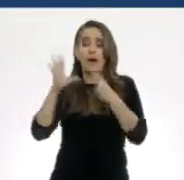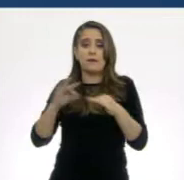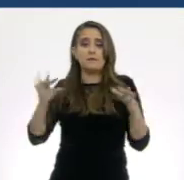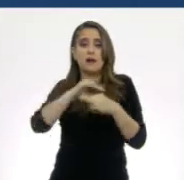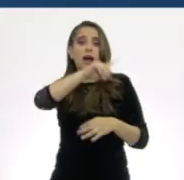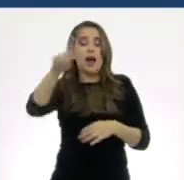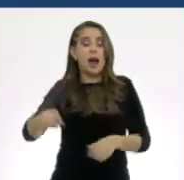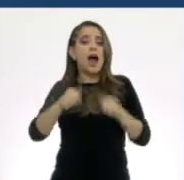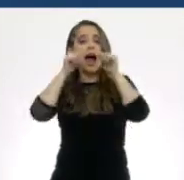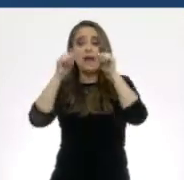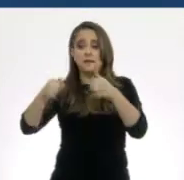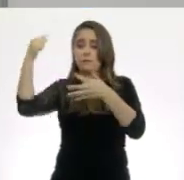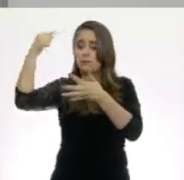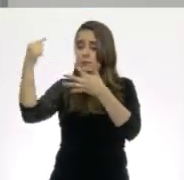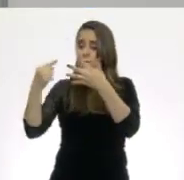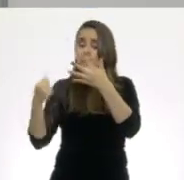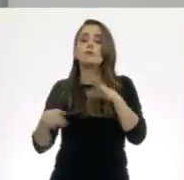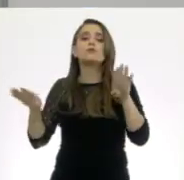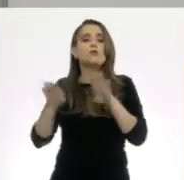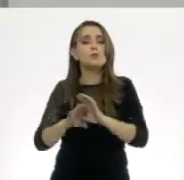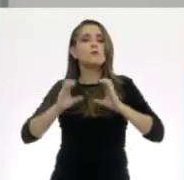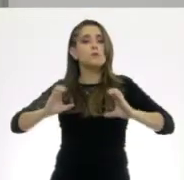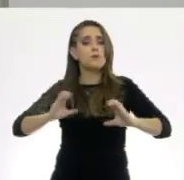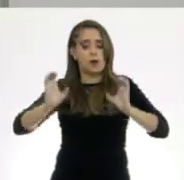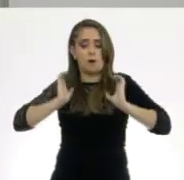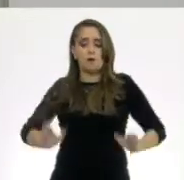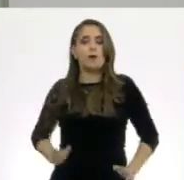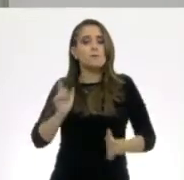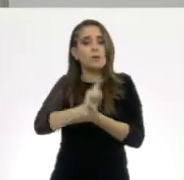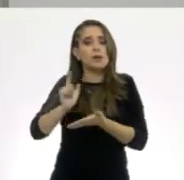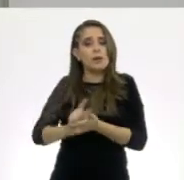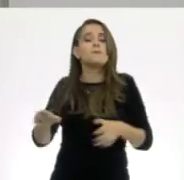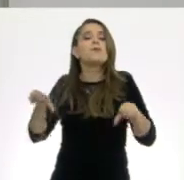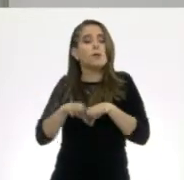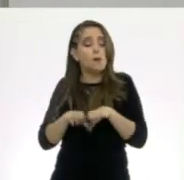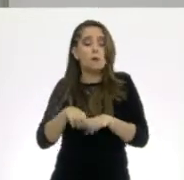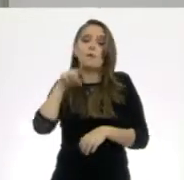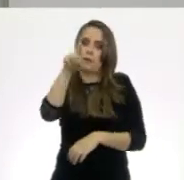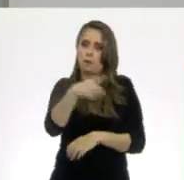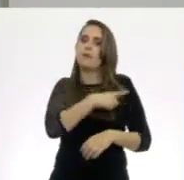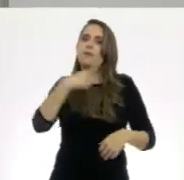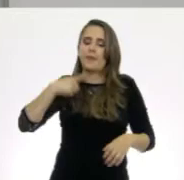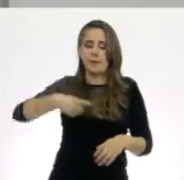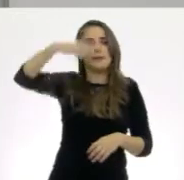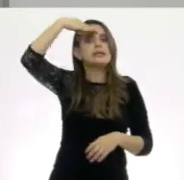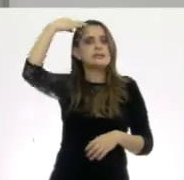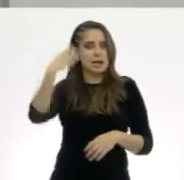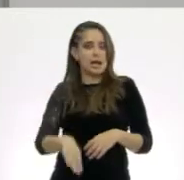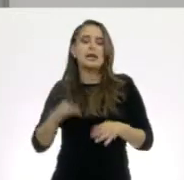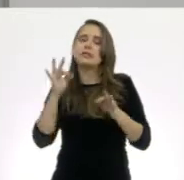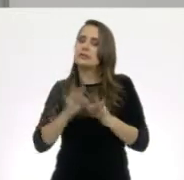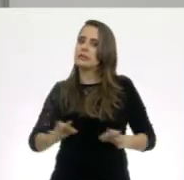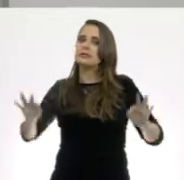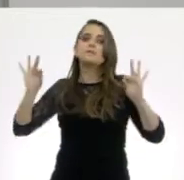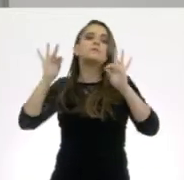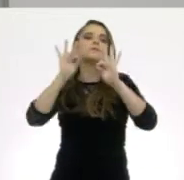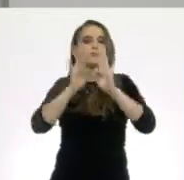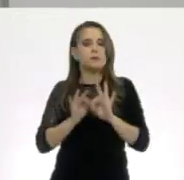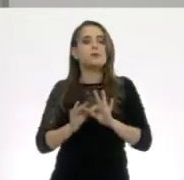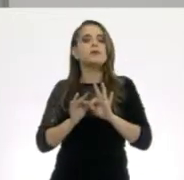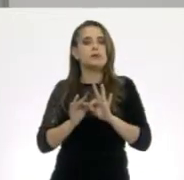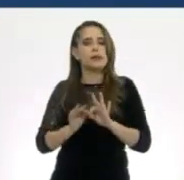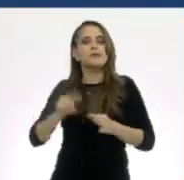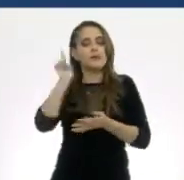atención, ¿eh? Allá en casita. ¿Verdad, Tom? Claro. Es una buena manera de recordar todo esto de las